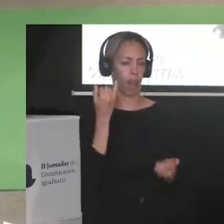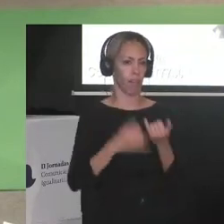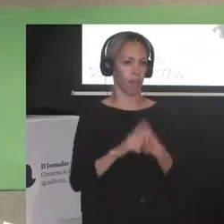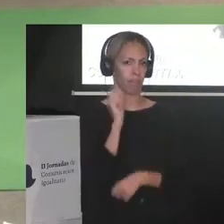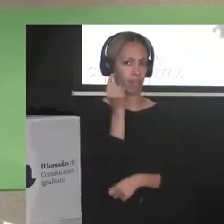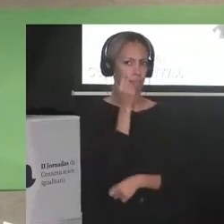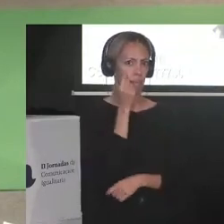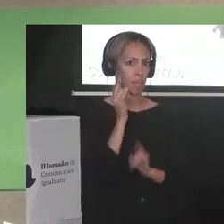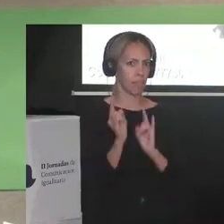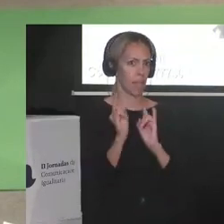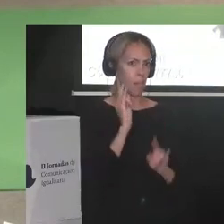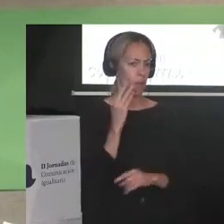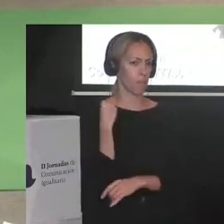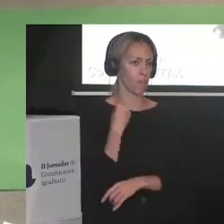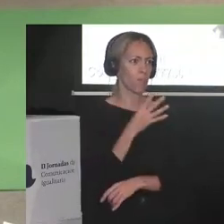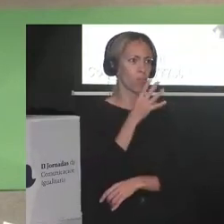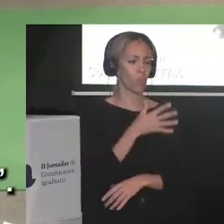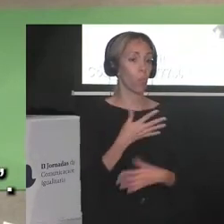¿por qué?